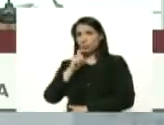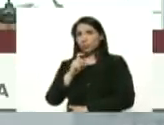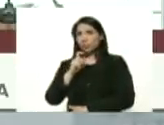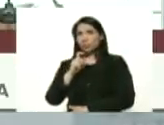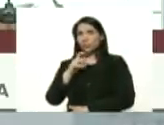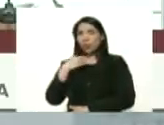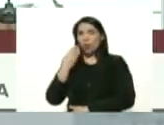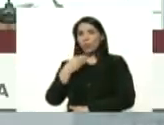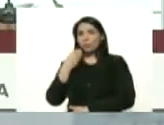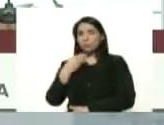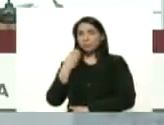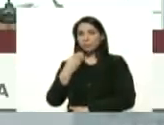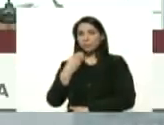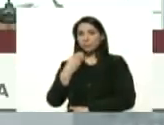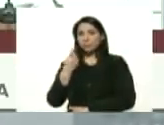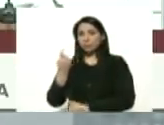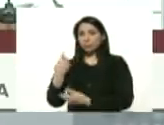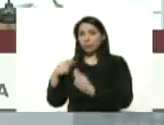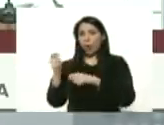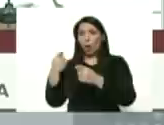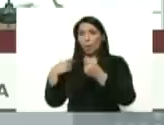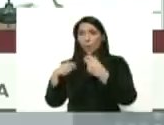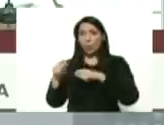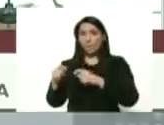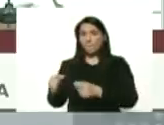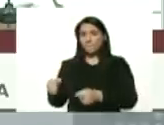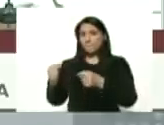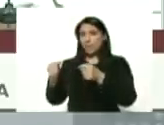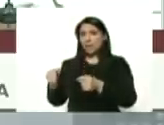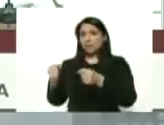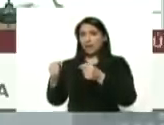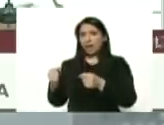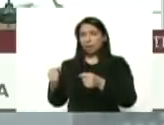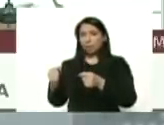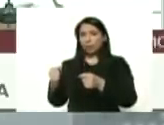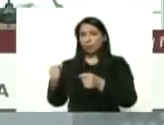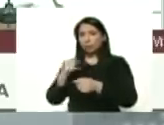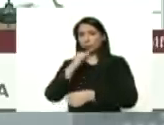joven comerciante del mercado de las pulgas